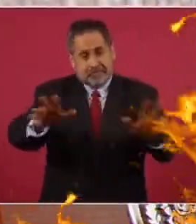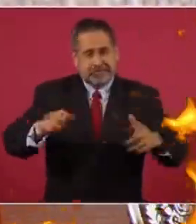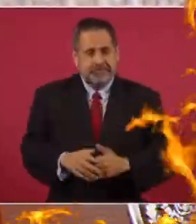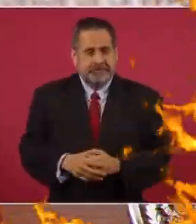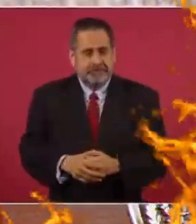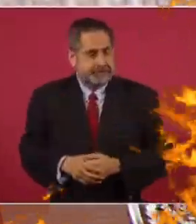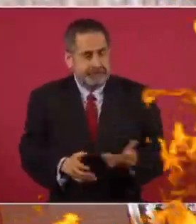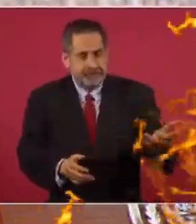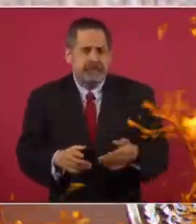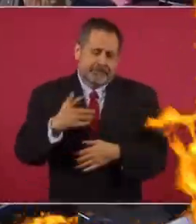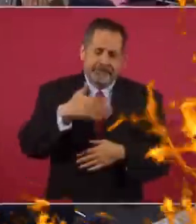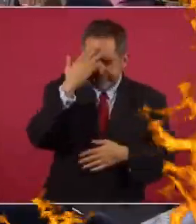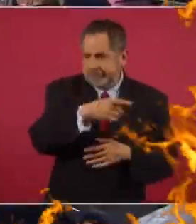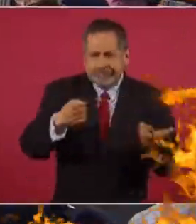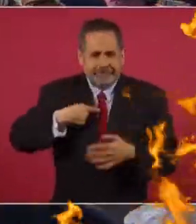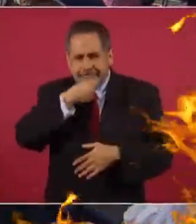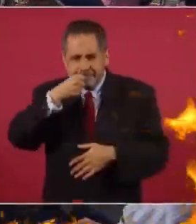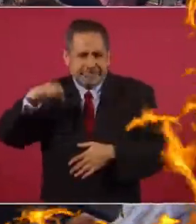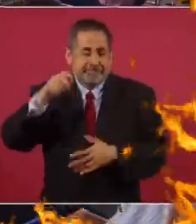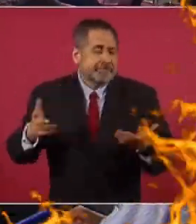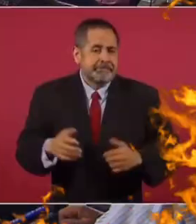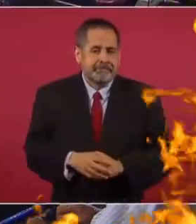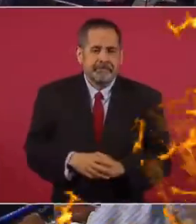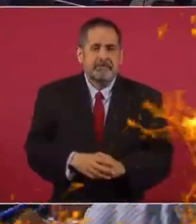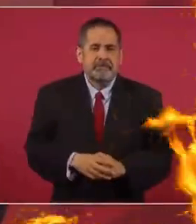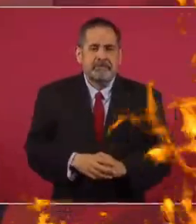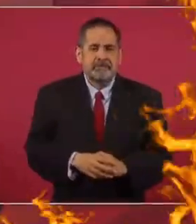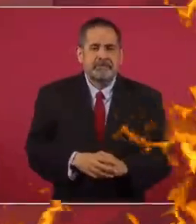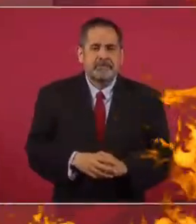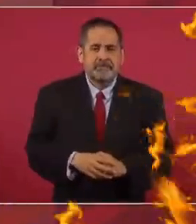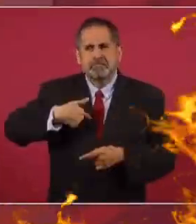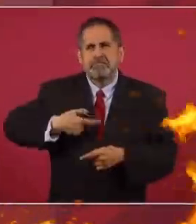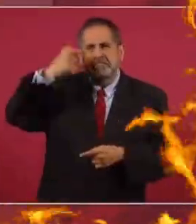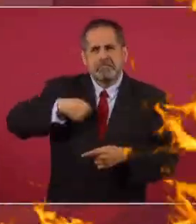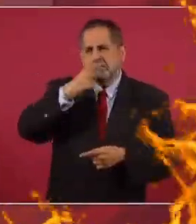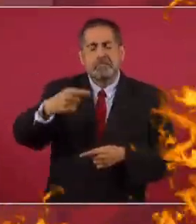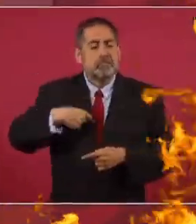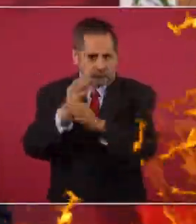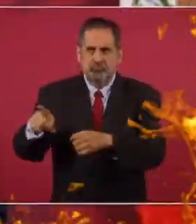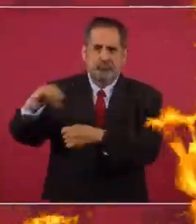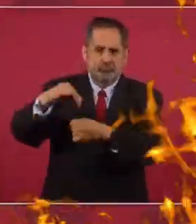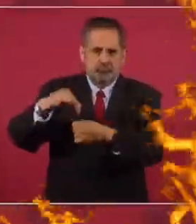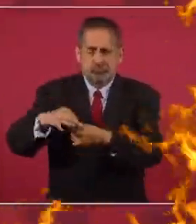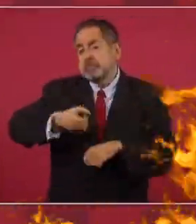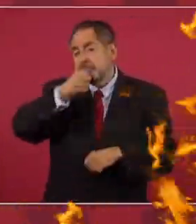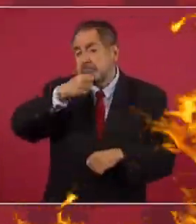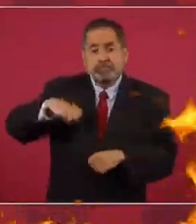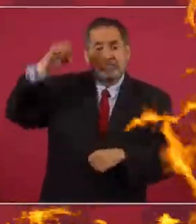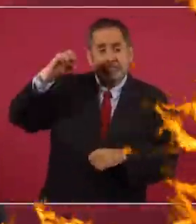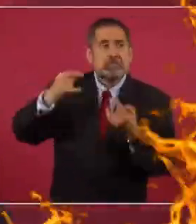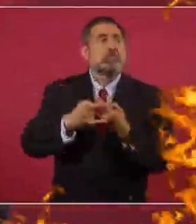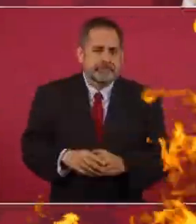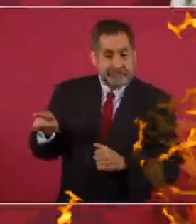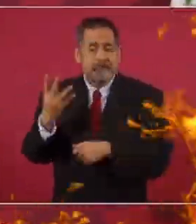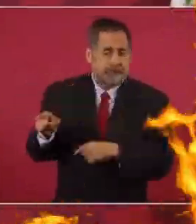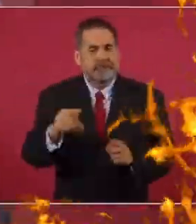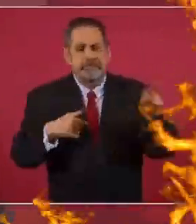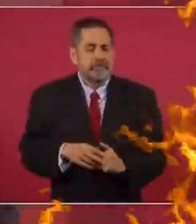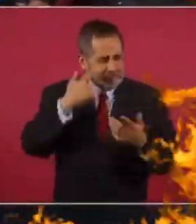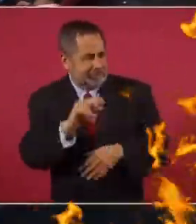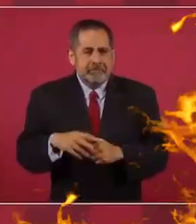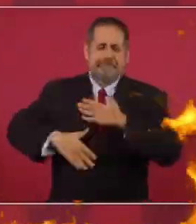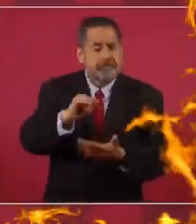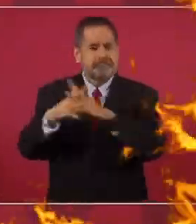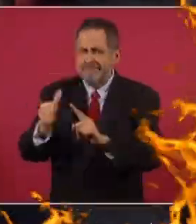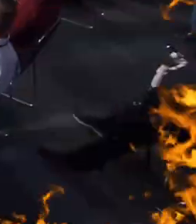Pues ya saben que estoy yocheando, nunca he negado que era yo el presidente, de más edad, de toda la historia del país. Es una